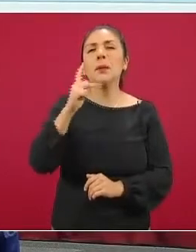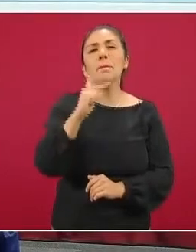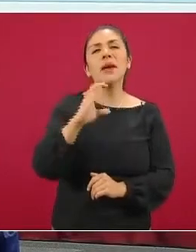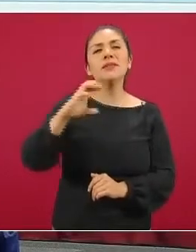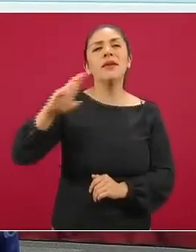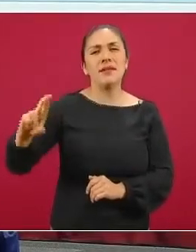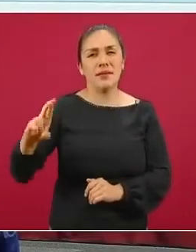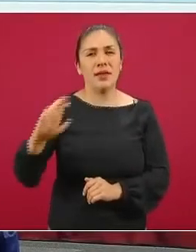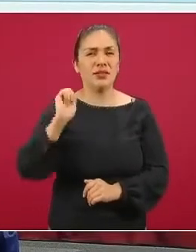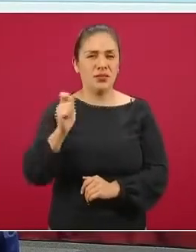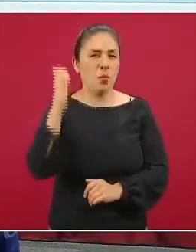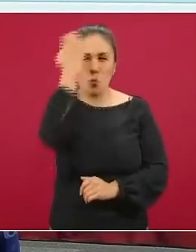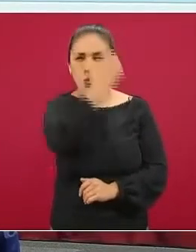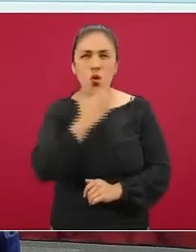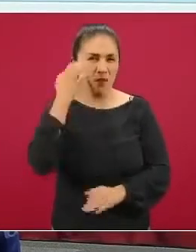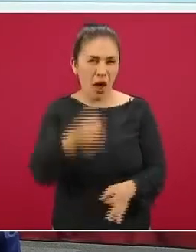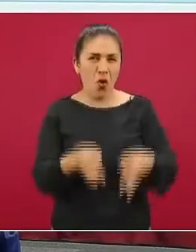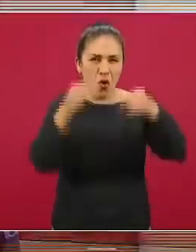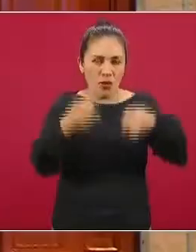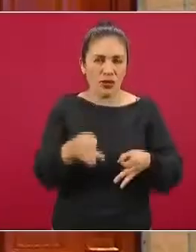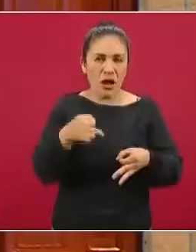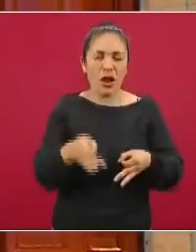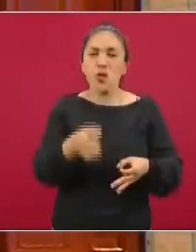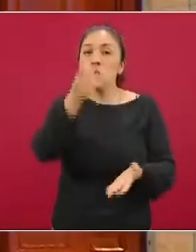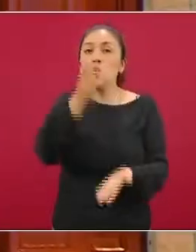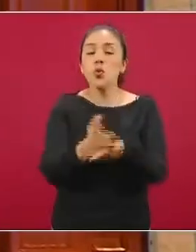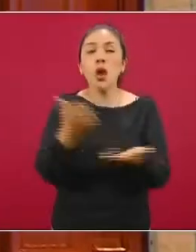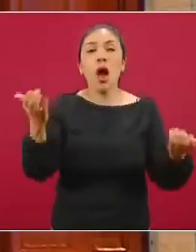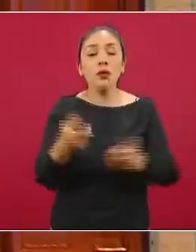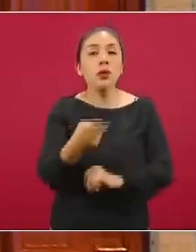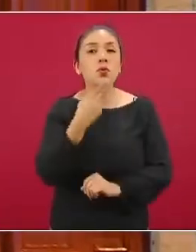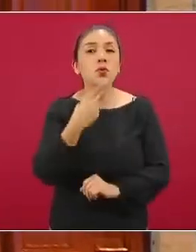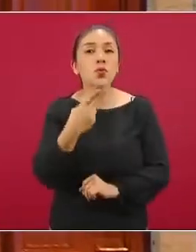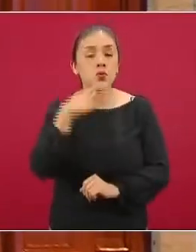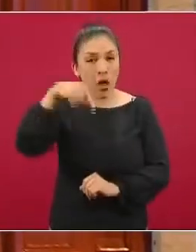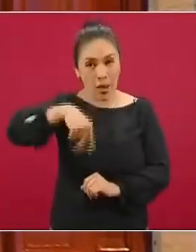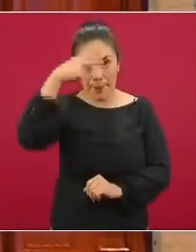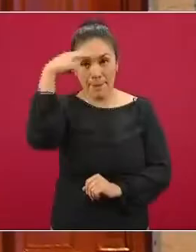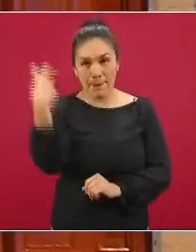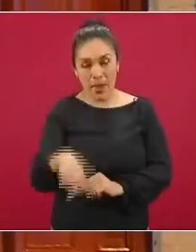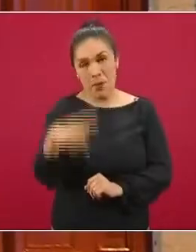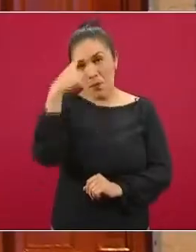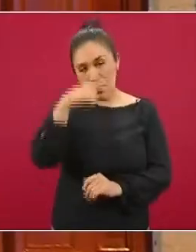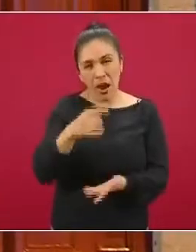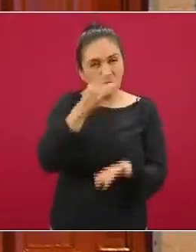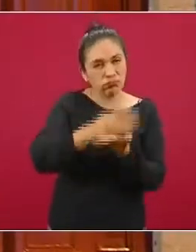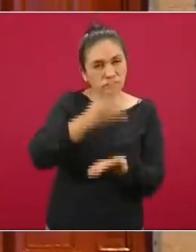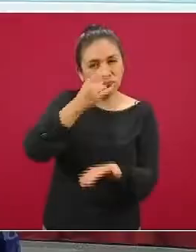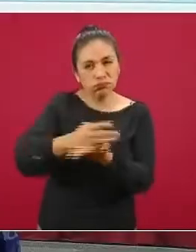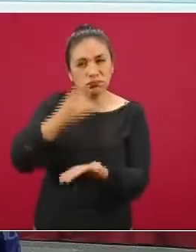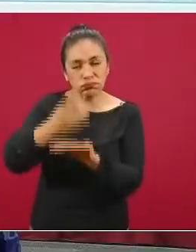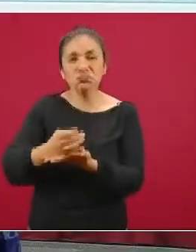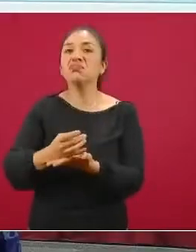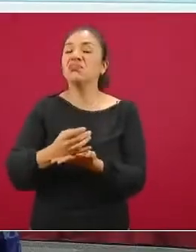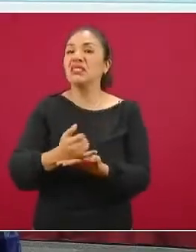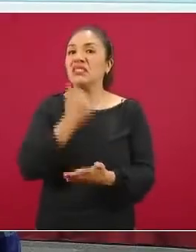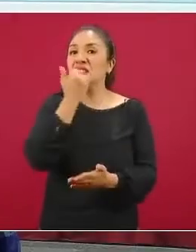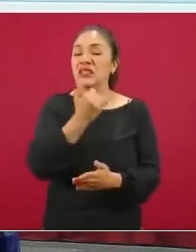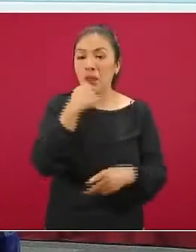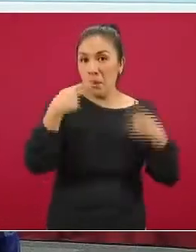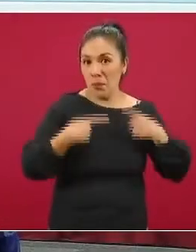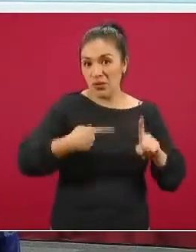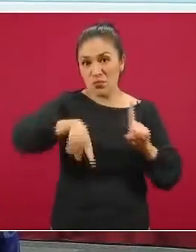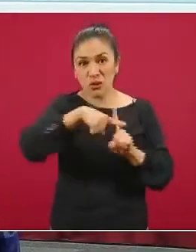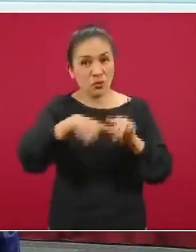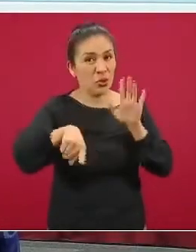prueba oficial y la única que se utiliza hasta el momento en México para llevar a cabo la confirmación de los